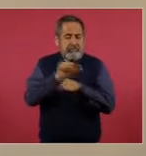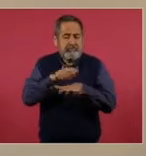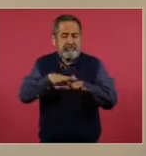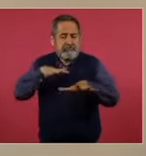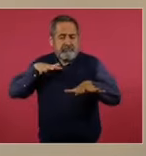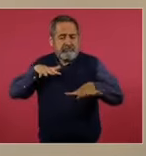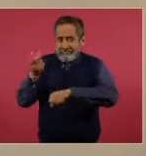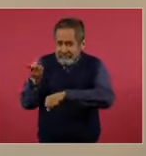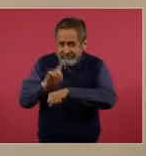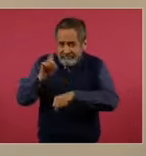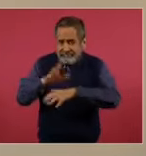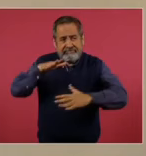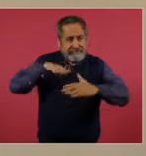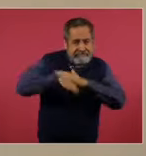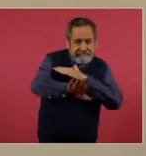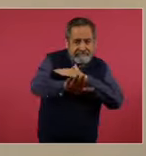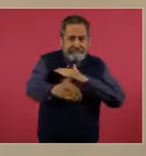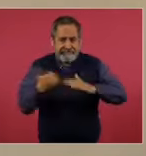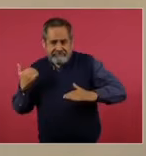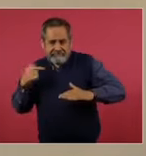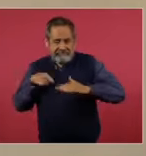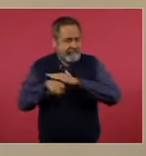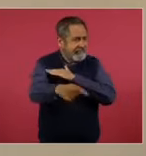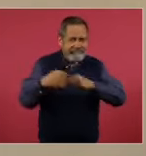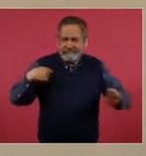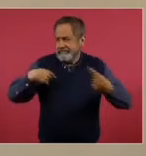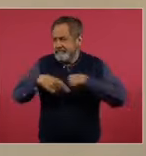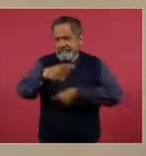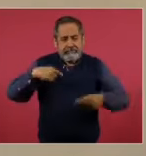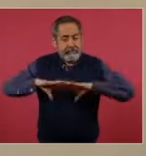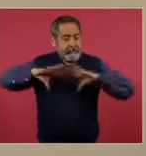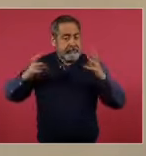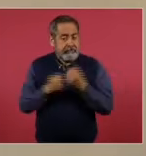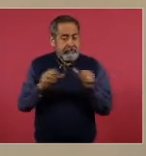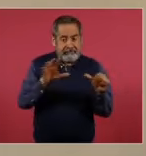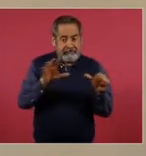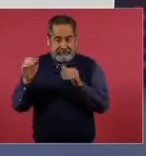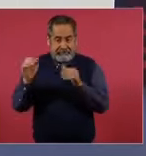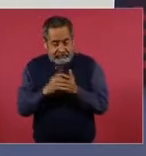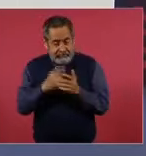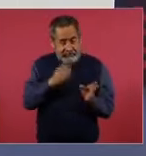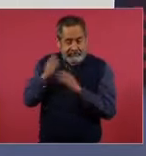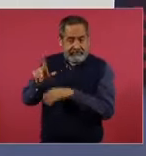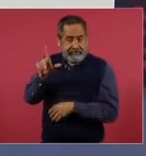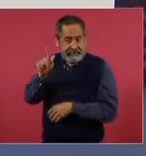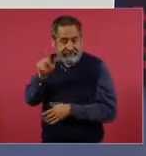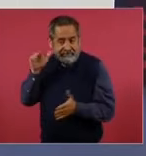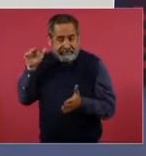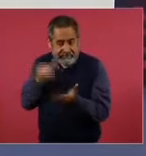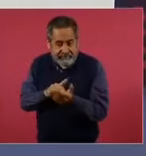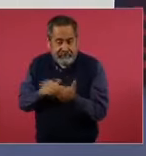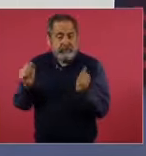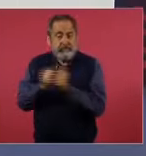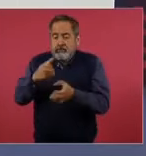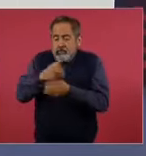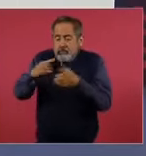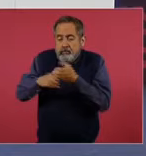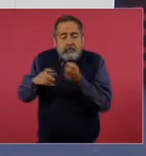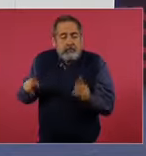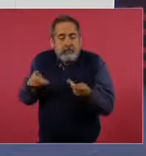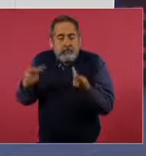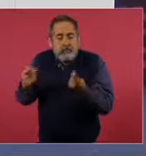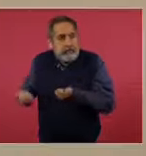diarios y de esos 600 mil, 70 mil transportan mercancías